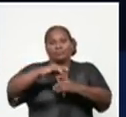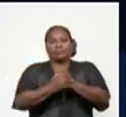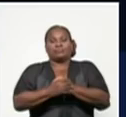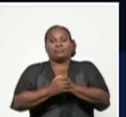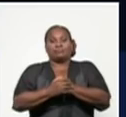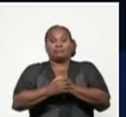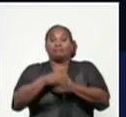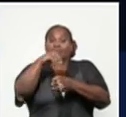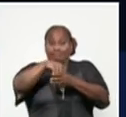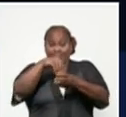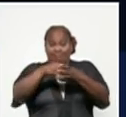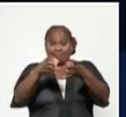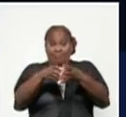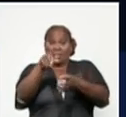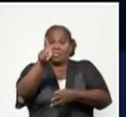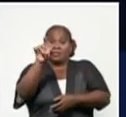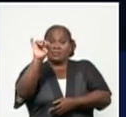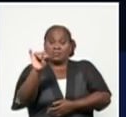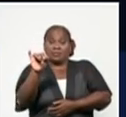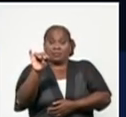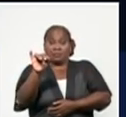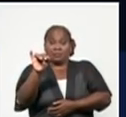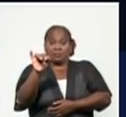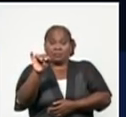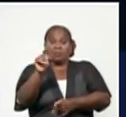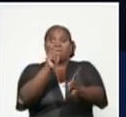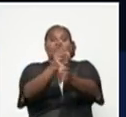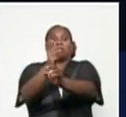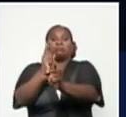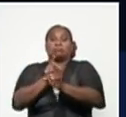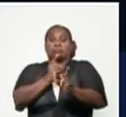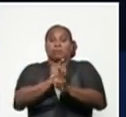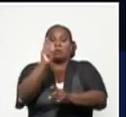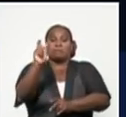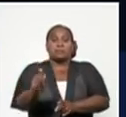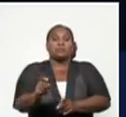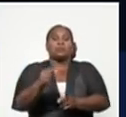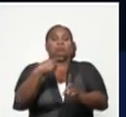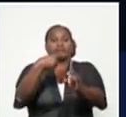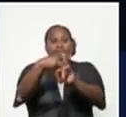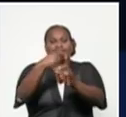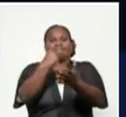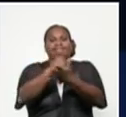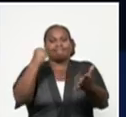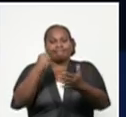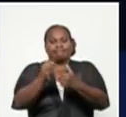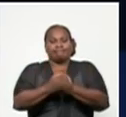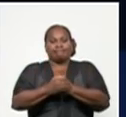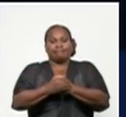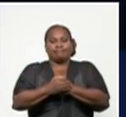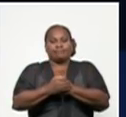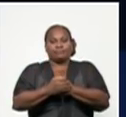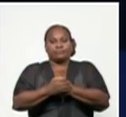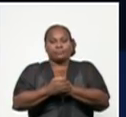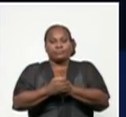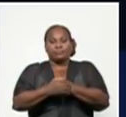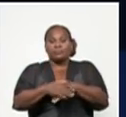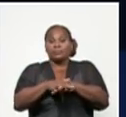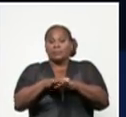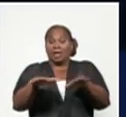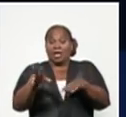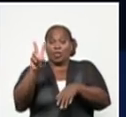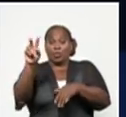16 fueron contactos de casos confirmados. Y de esta forma, ya 2